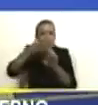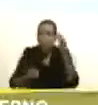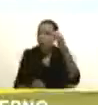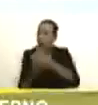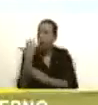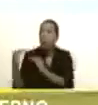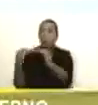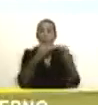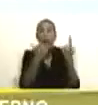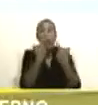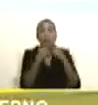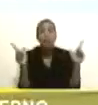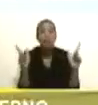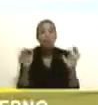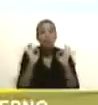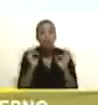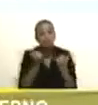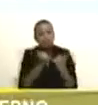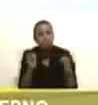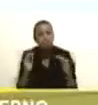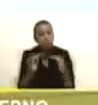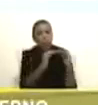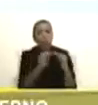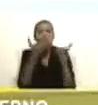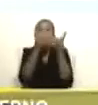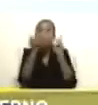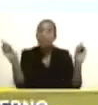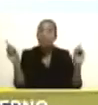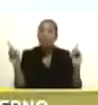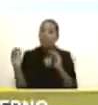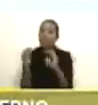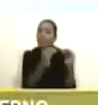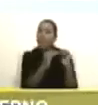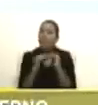igualdad, libertad, democracias.